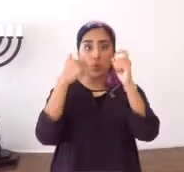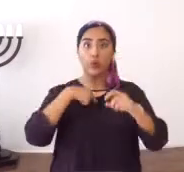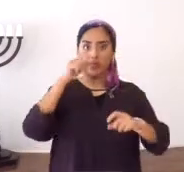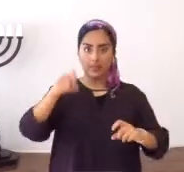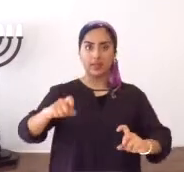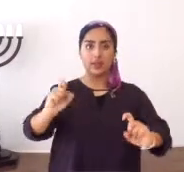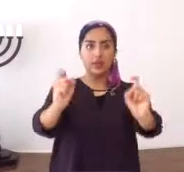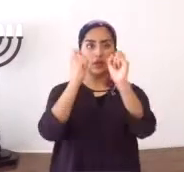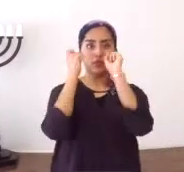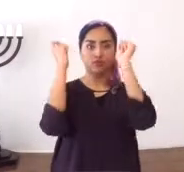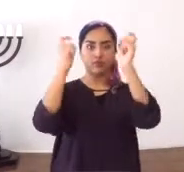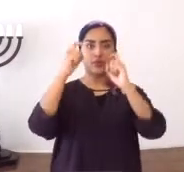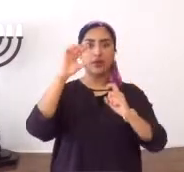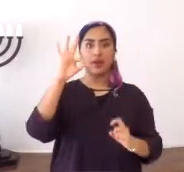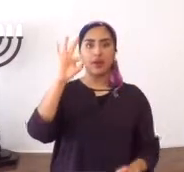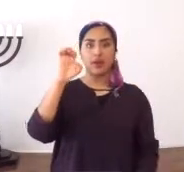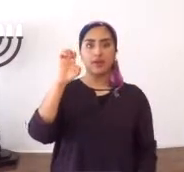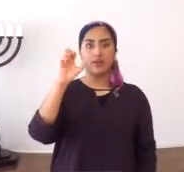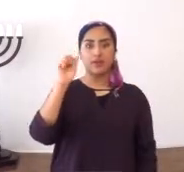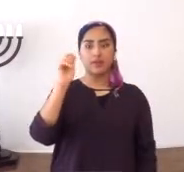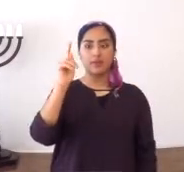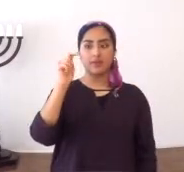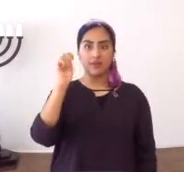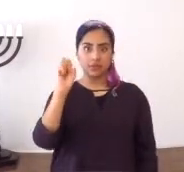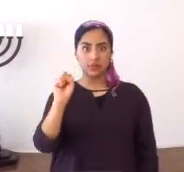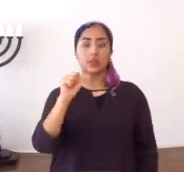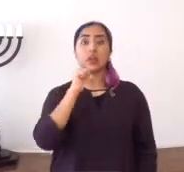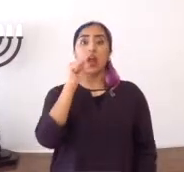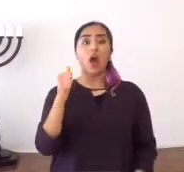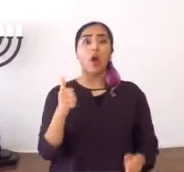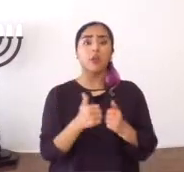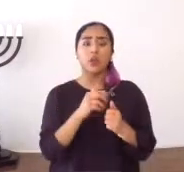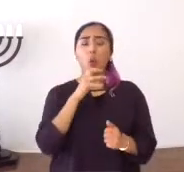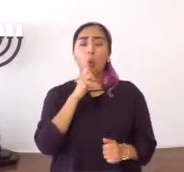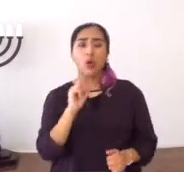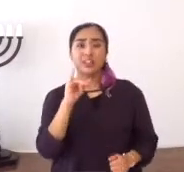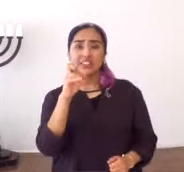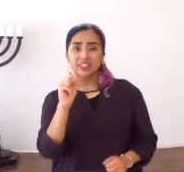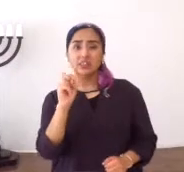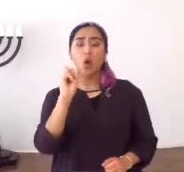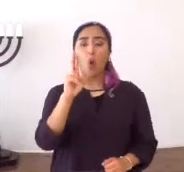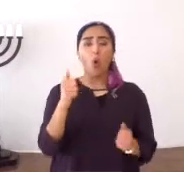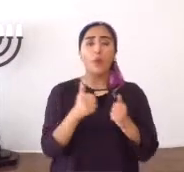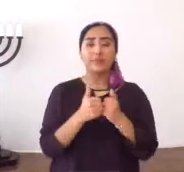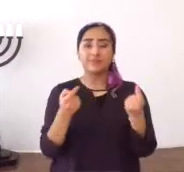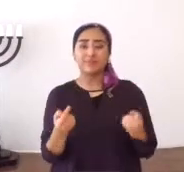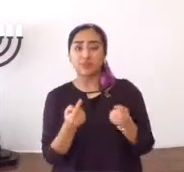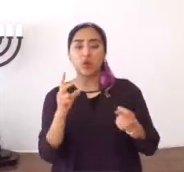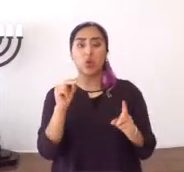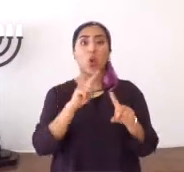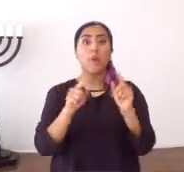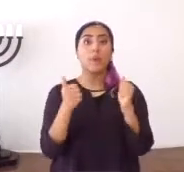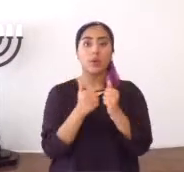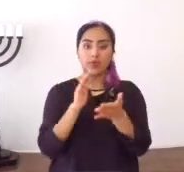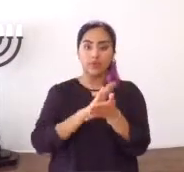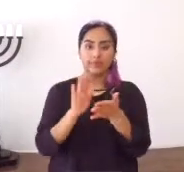así que celebremos, la fiesta, la fiesta, no con la vieja levadura, ni con la levadura, de malicia, y de maldad,